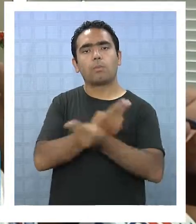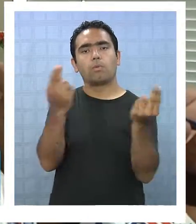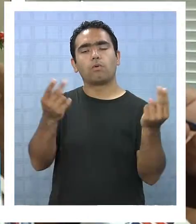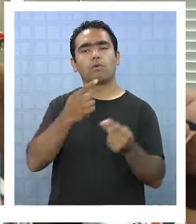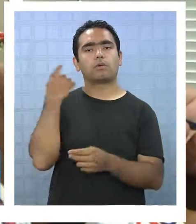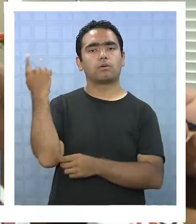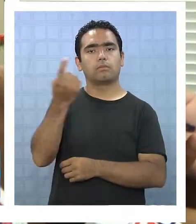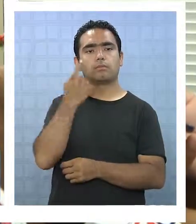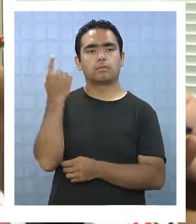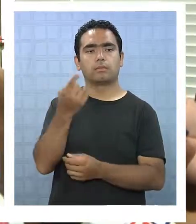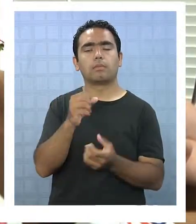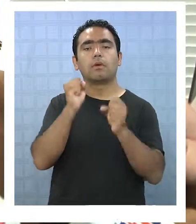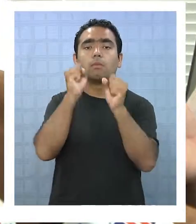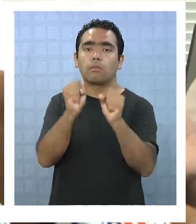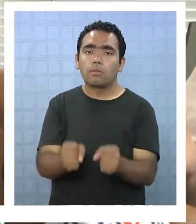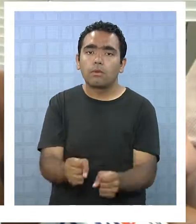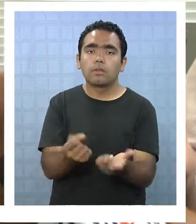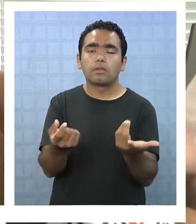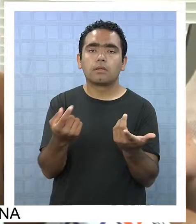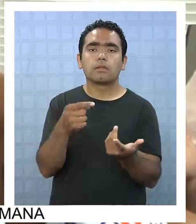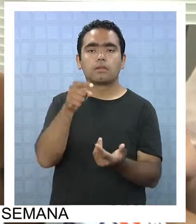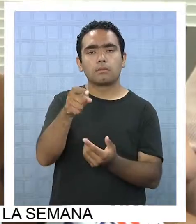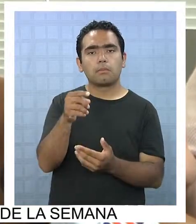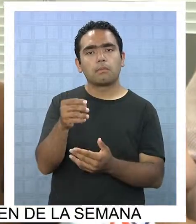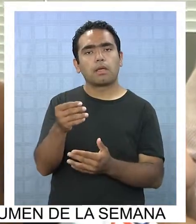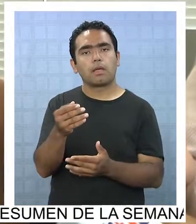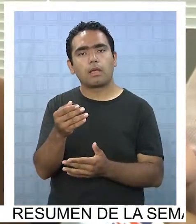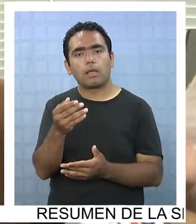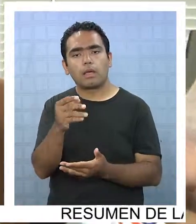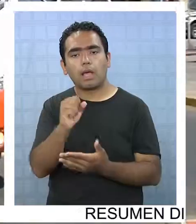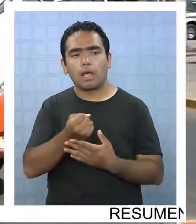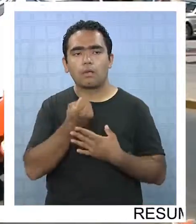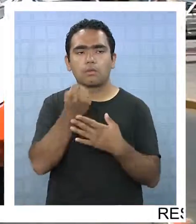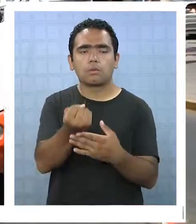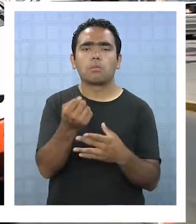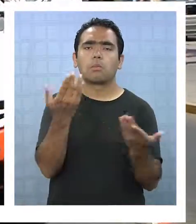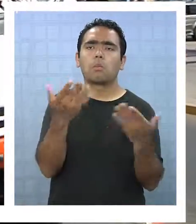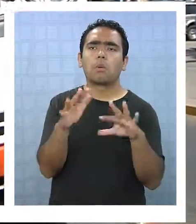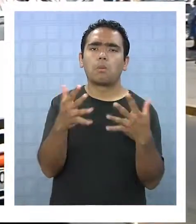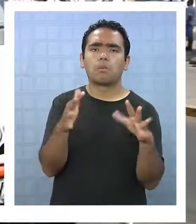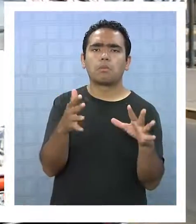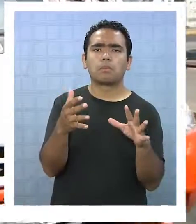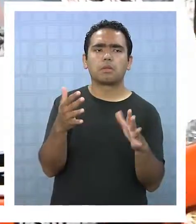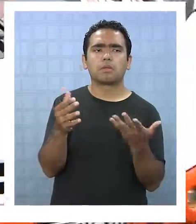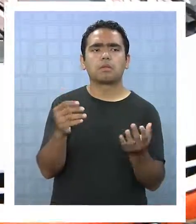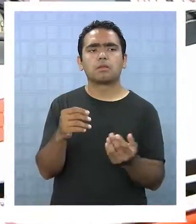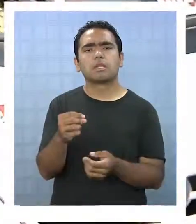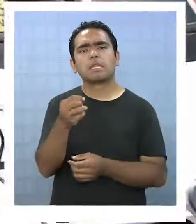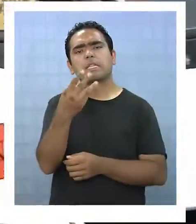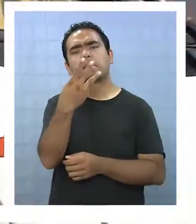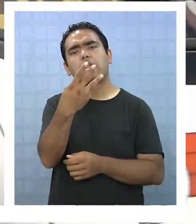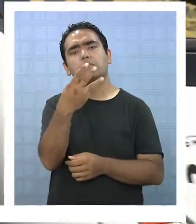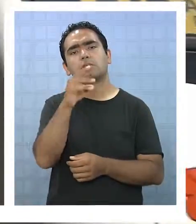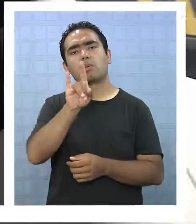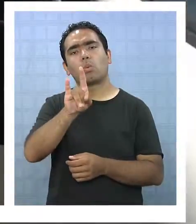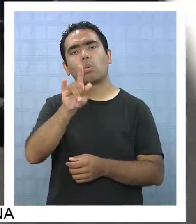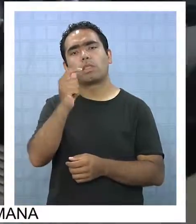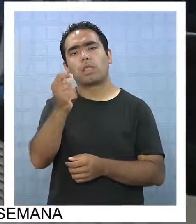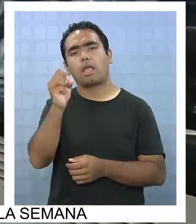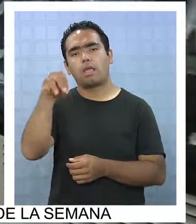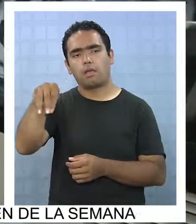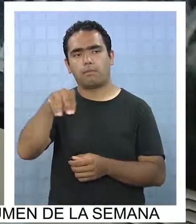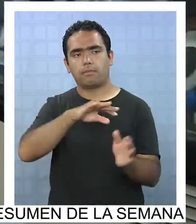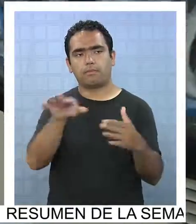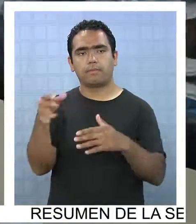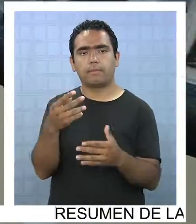puedan entonces optar a este beneficio que son de aproximadamente 3 UTM. Los valores